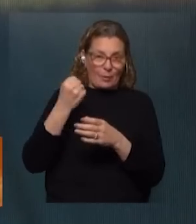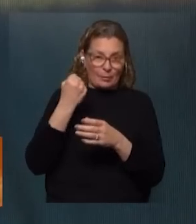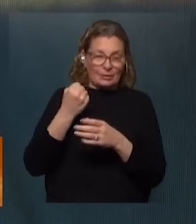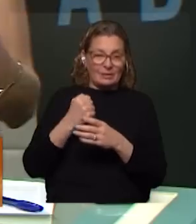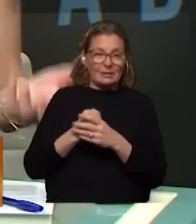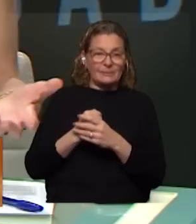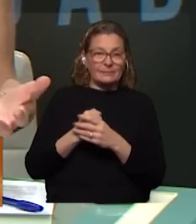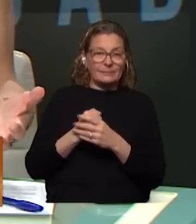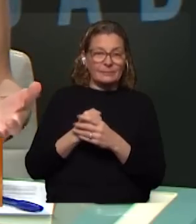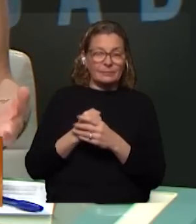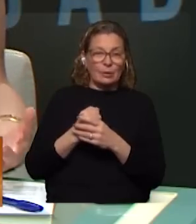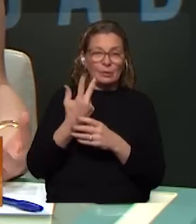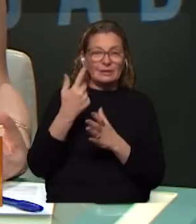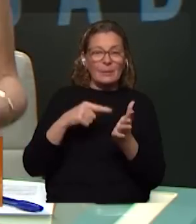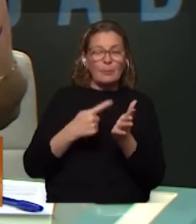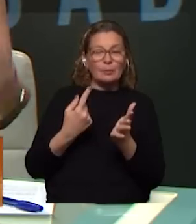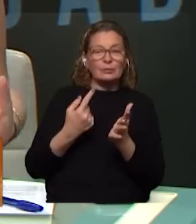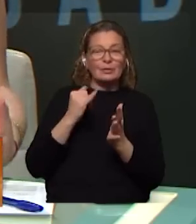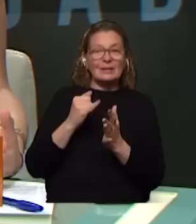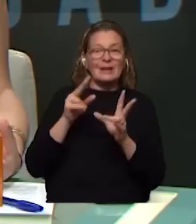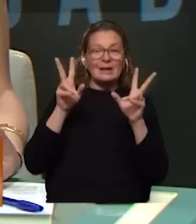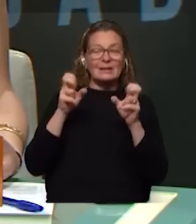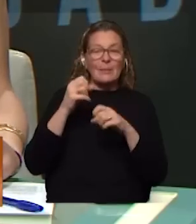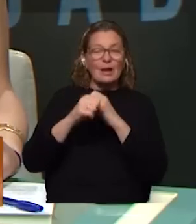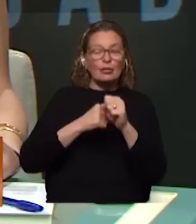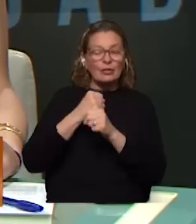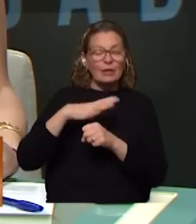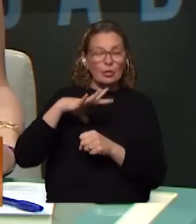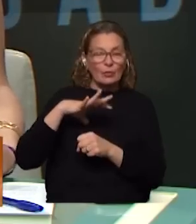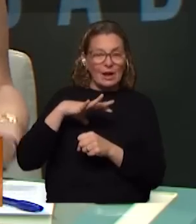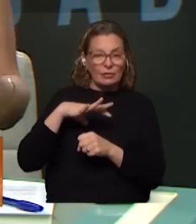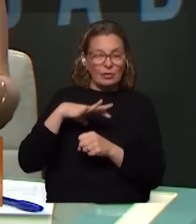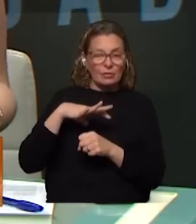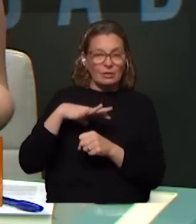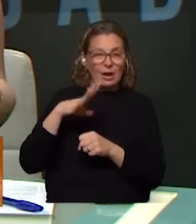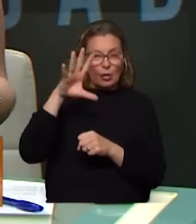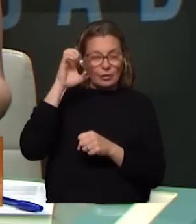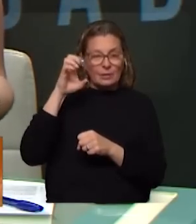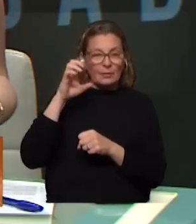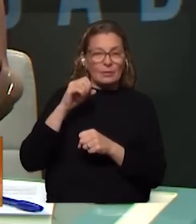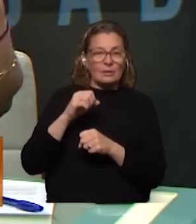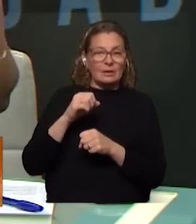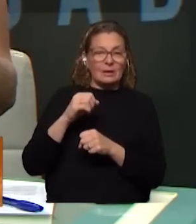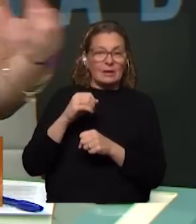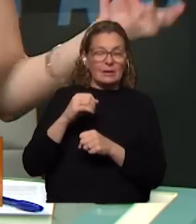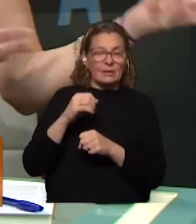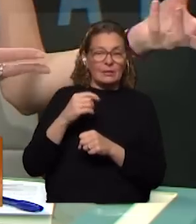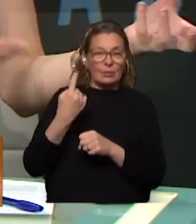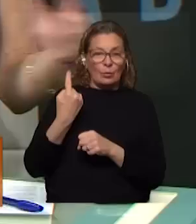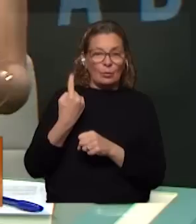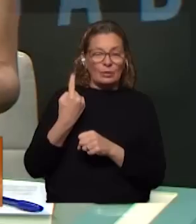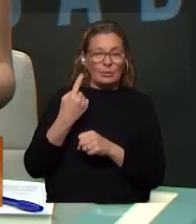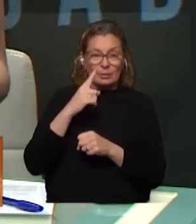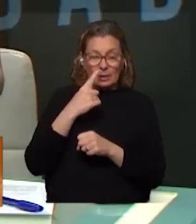Karina uno de los tres puntos de la iniciativa es el tema de la edad de jubilación recordemos que lo que es una de las consecuencias